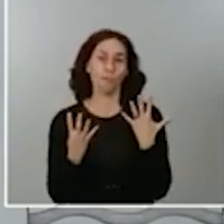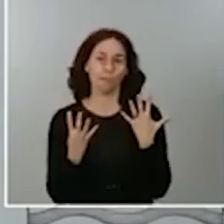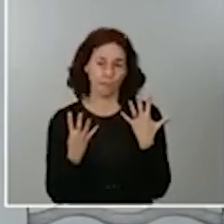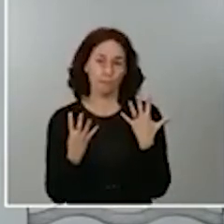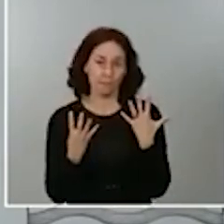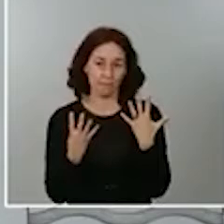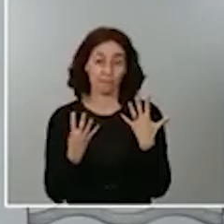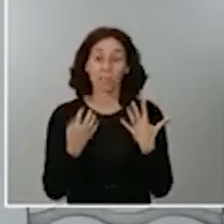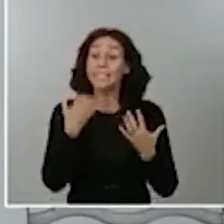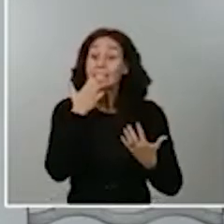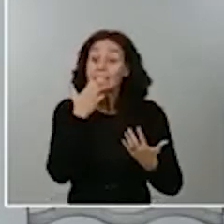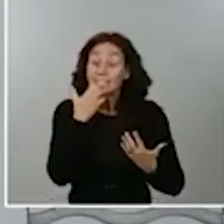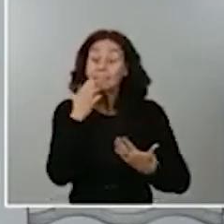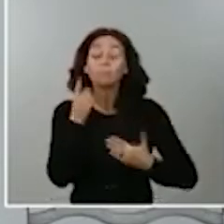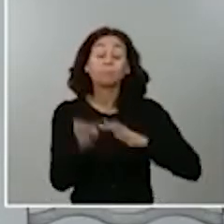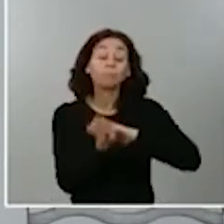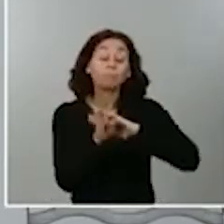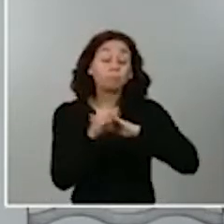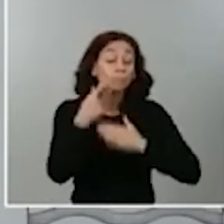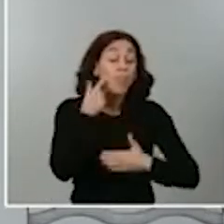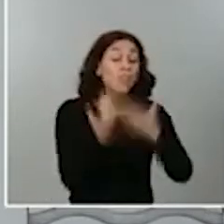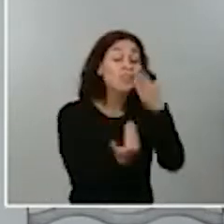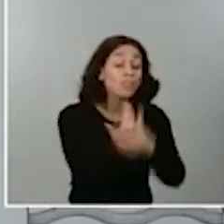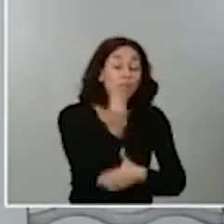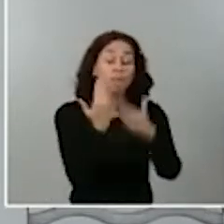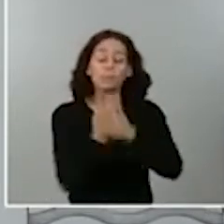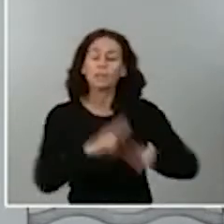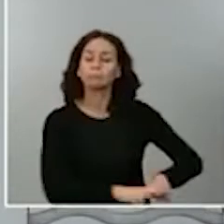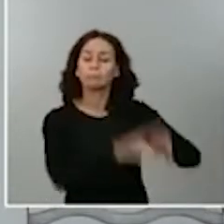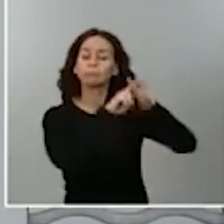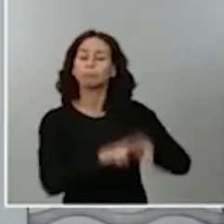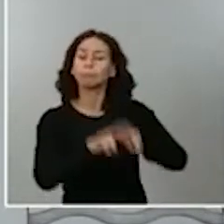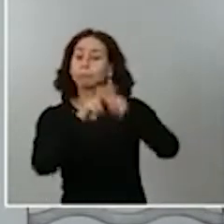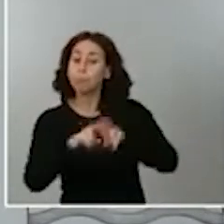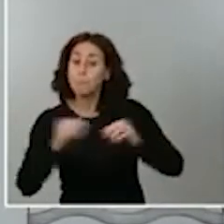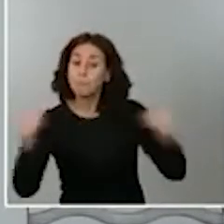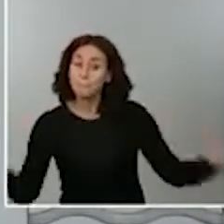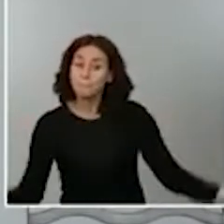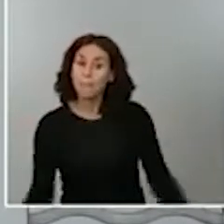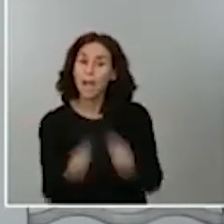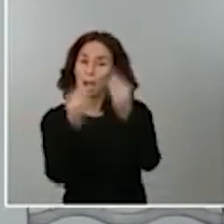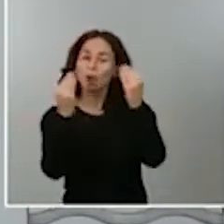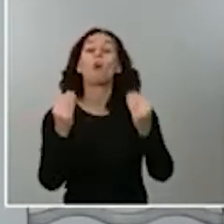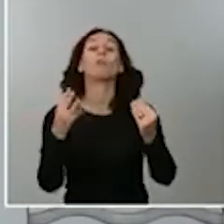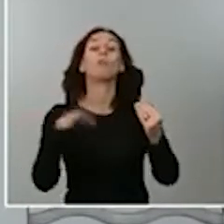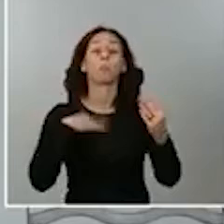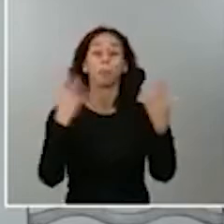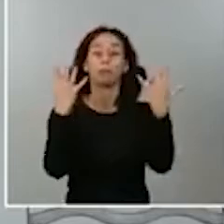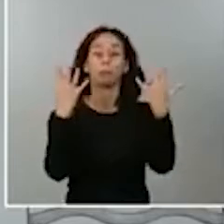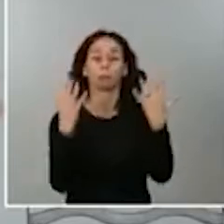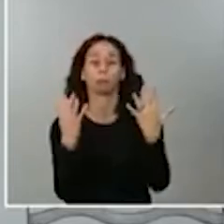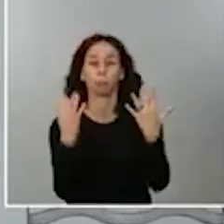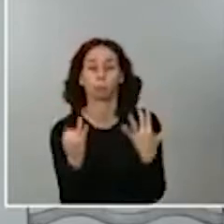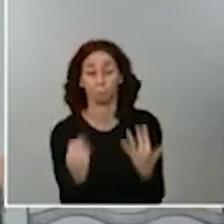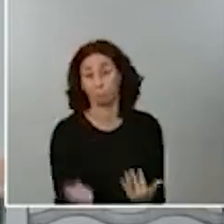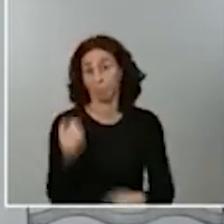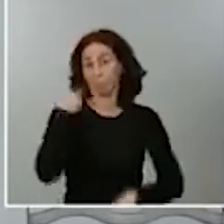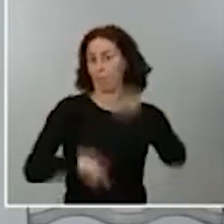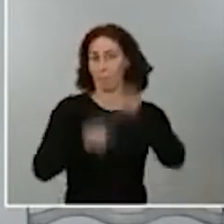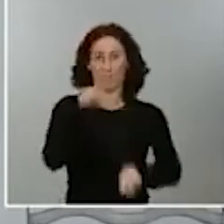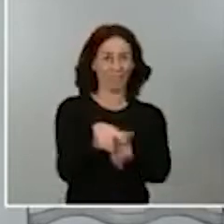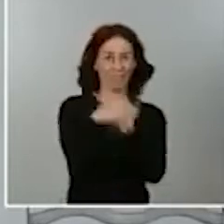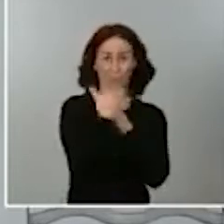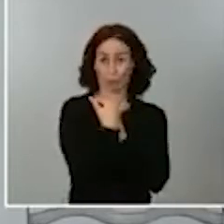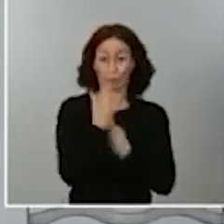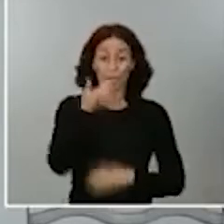más municipios, como esperamos que sea el caso, que puedan ir saliendo de esta situación. Insisto, aquí lo importante no es entrar en